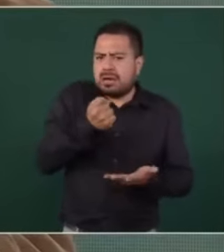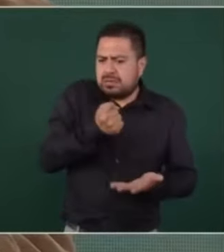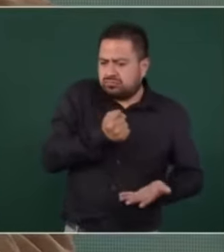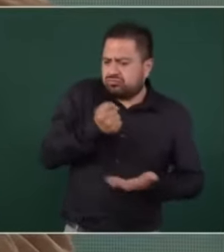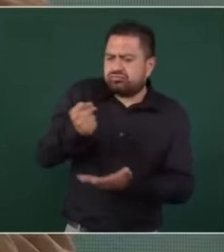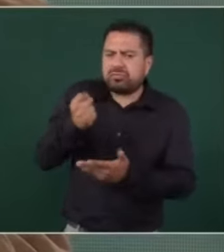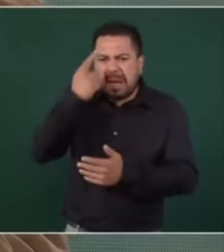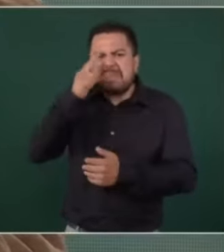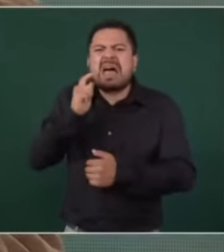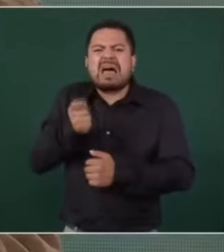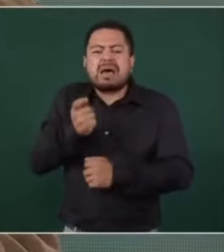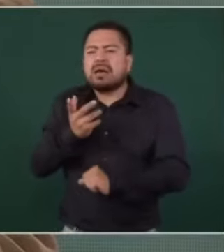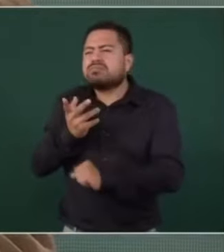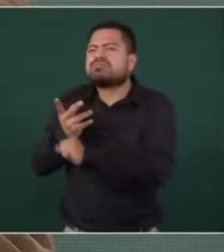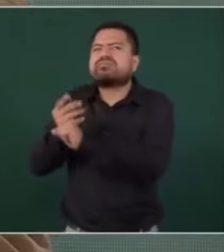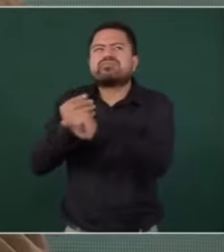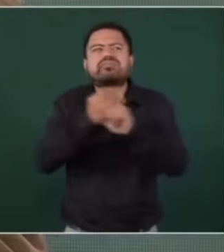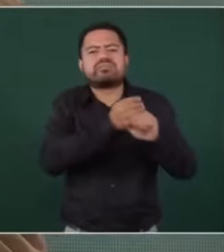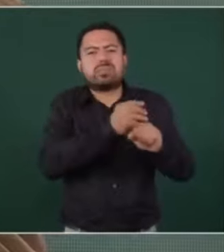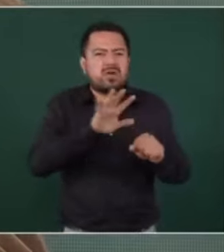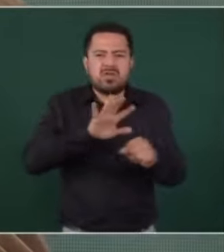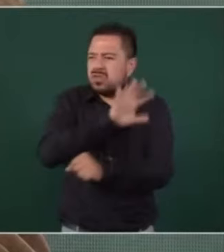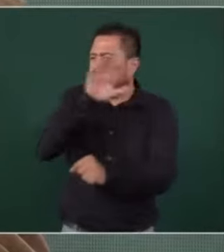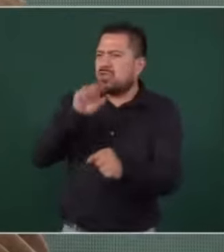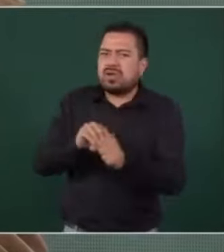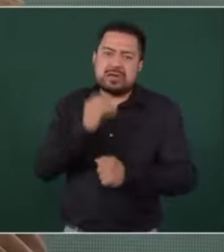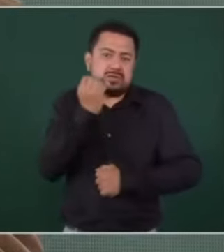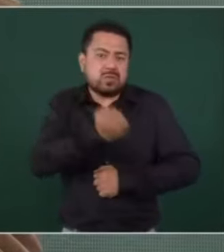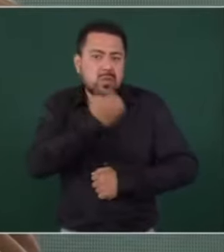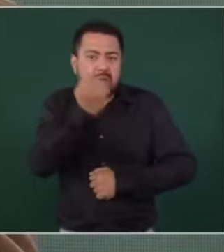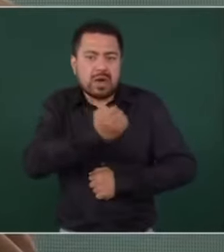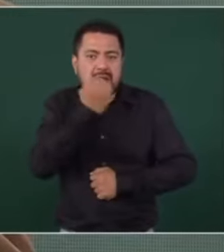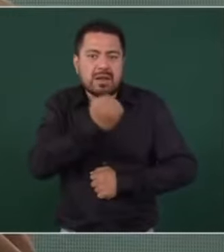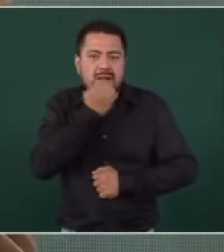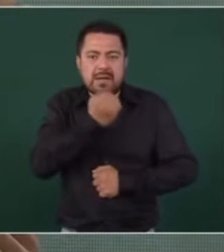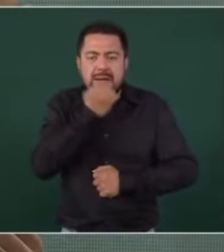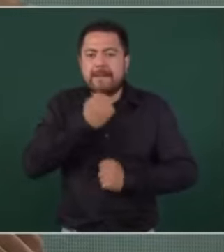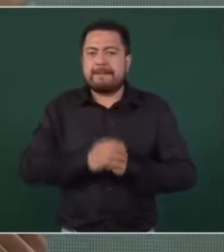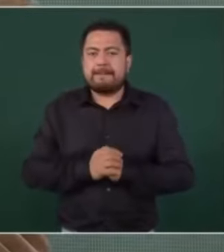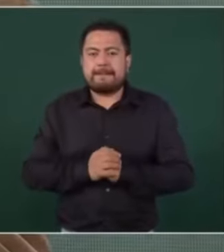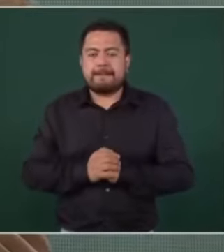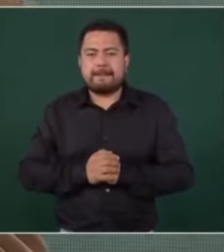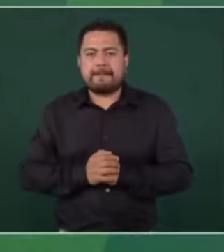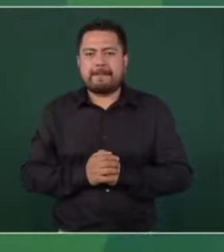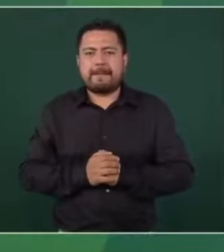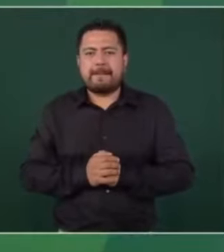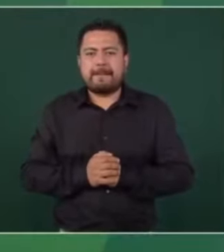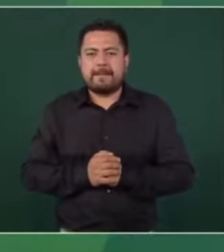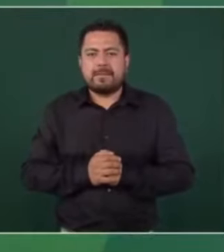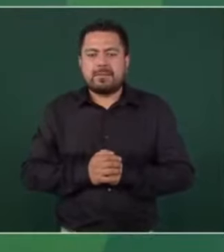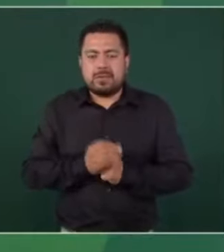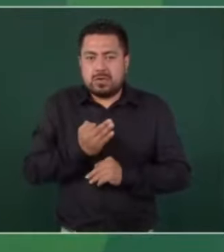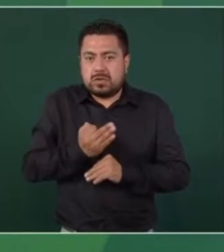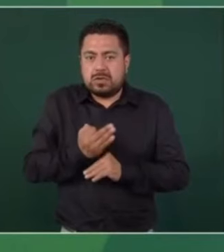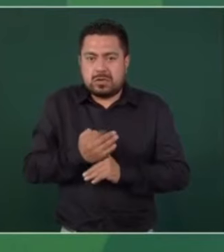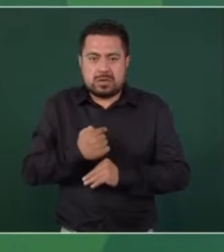rehabilitación de todas las escuelas y en todos los casos lo estamos